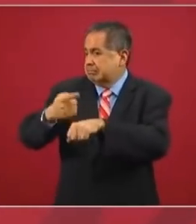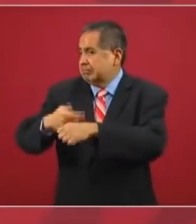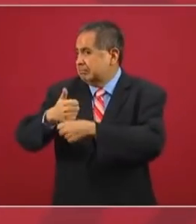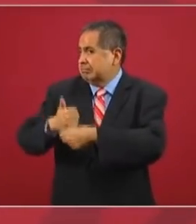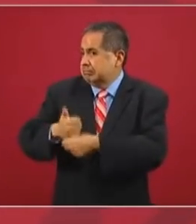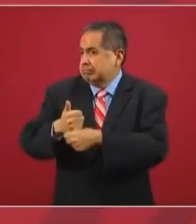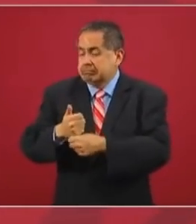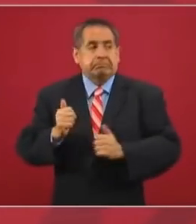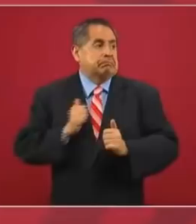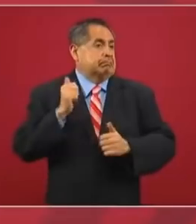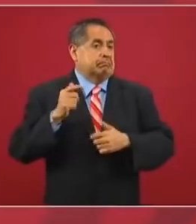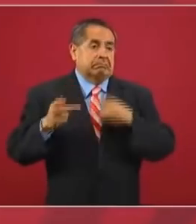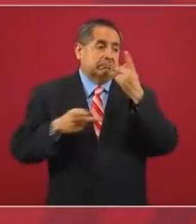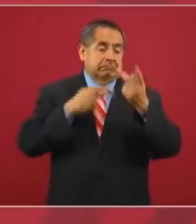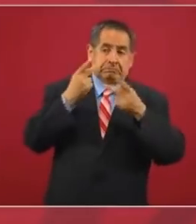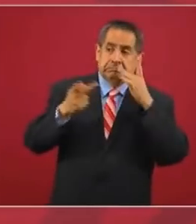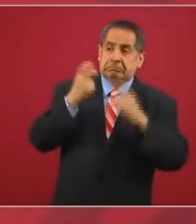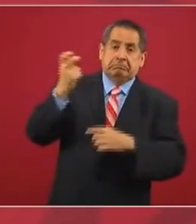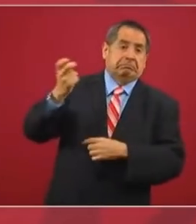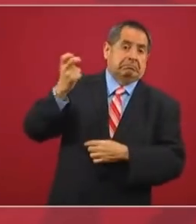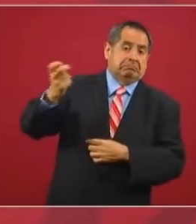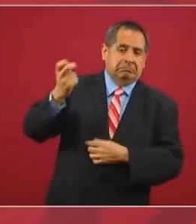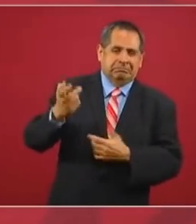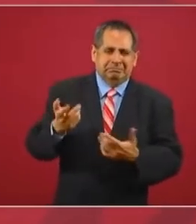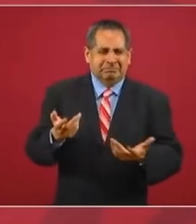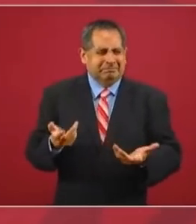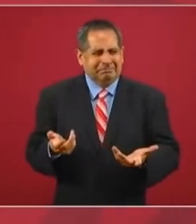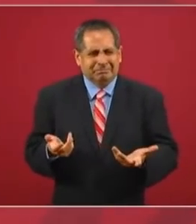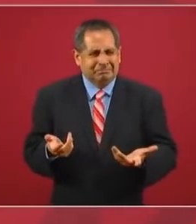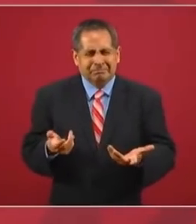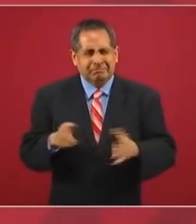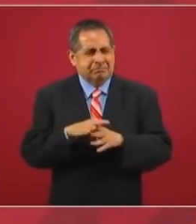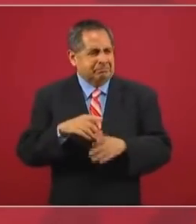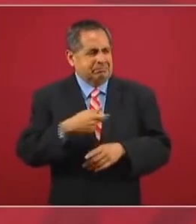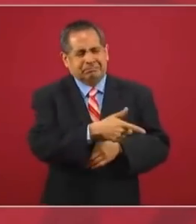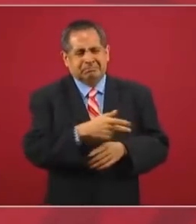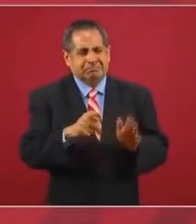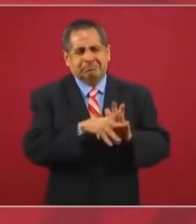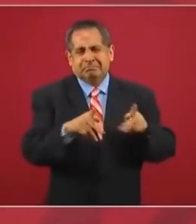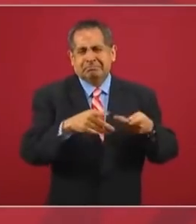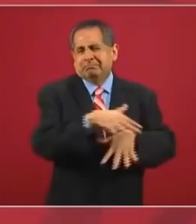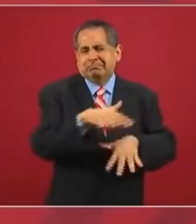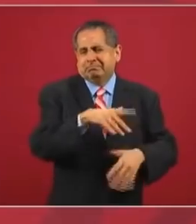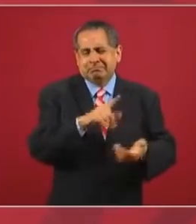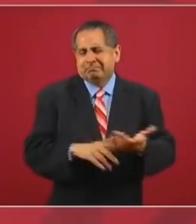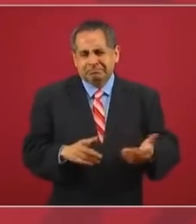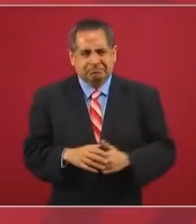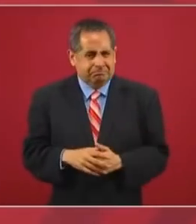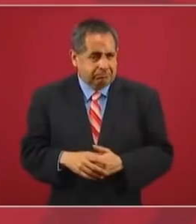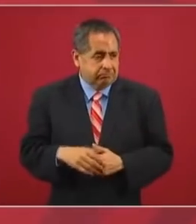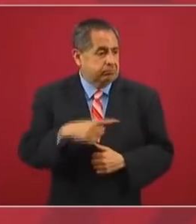la prensa amarillista que quisiera que hubiesen